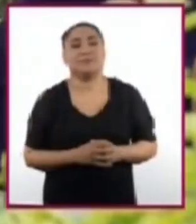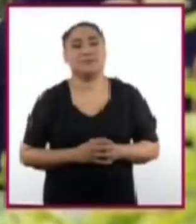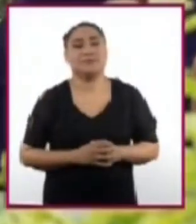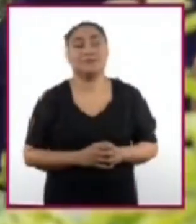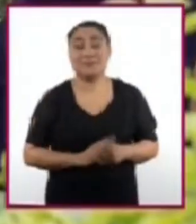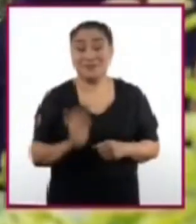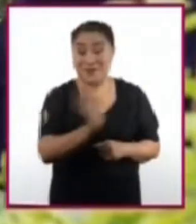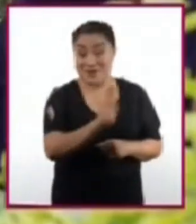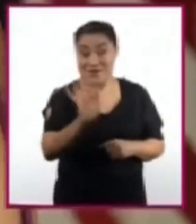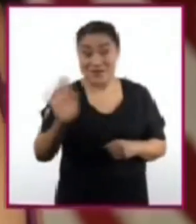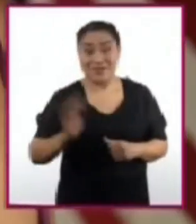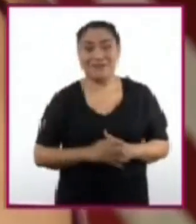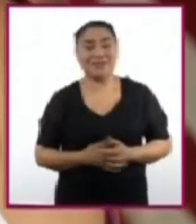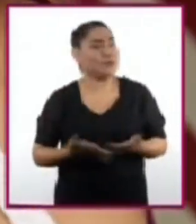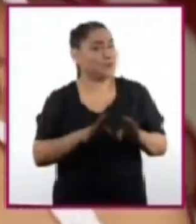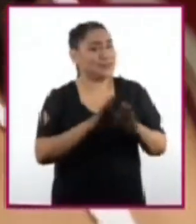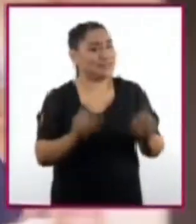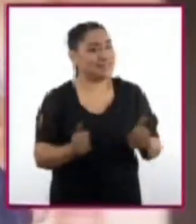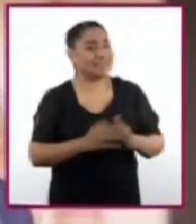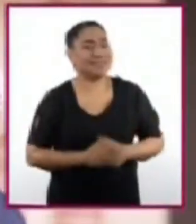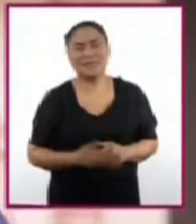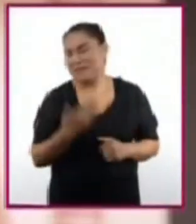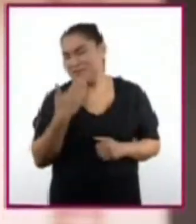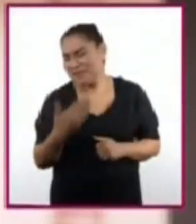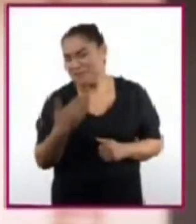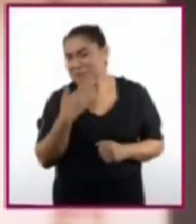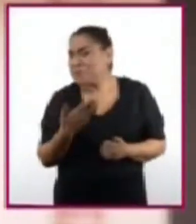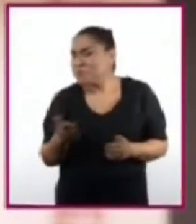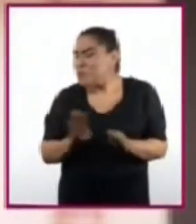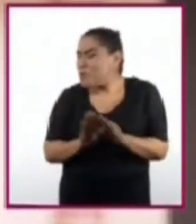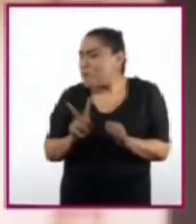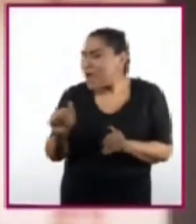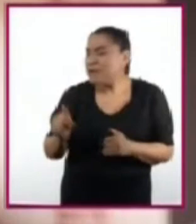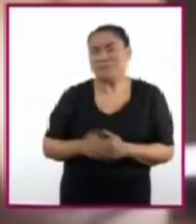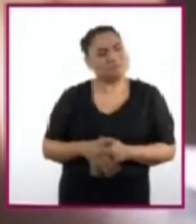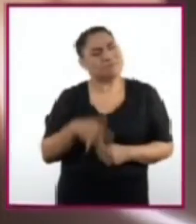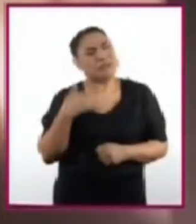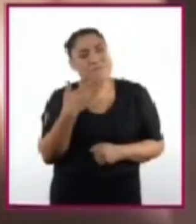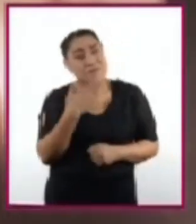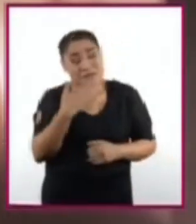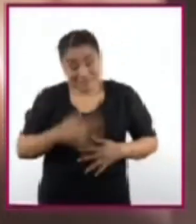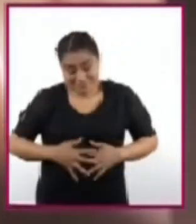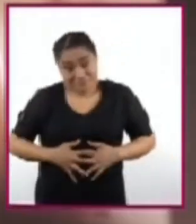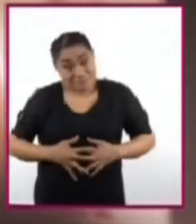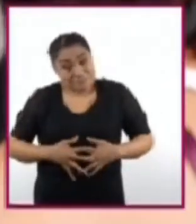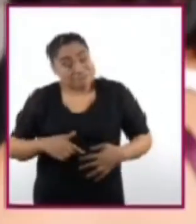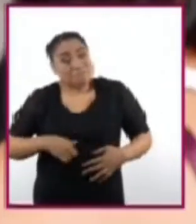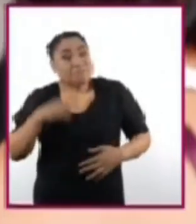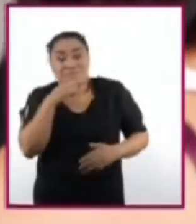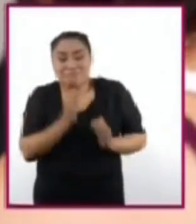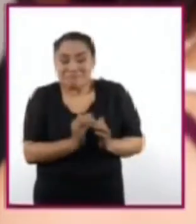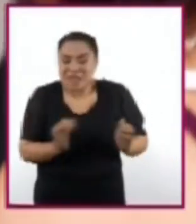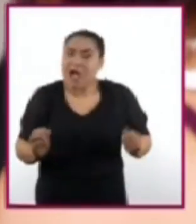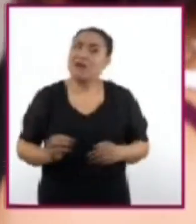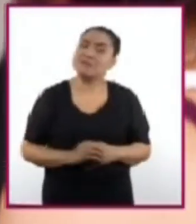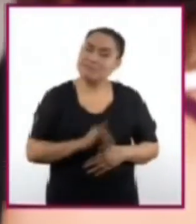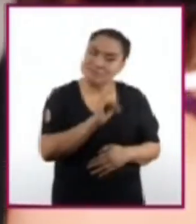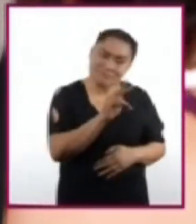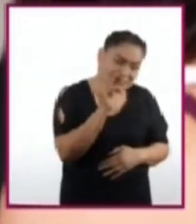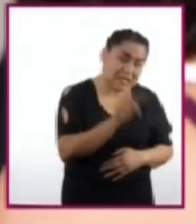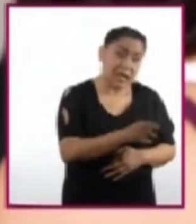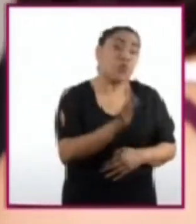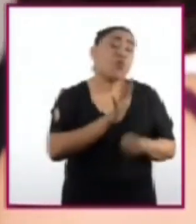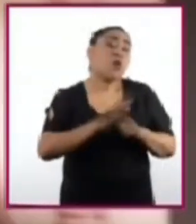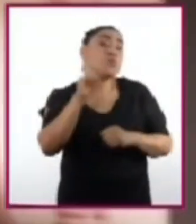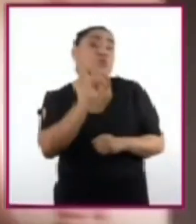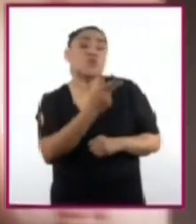¡Hola! ¡Hola! ¿Cómo estás? Muy bien. ¿Cómo va todo? Muy bien, mi bebé está creciendo mucho. Sí, ya veo. Oye, ¿y ya sabes si es